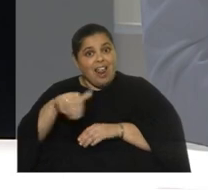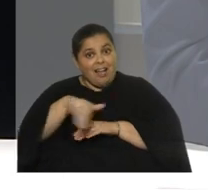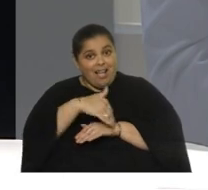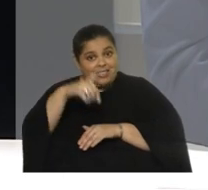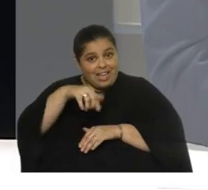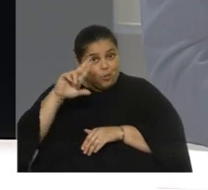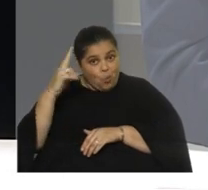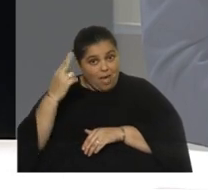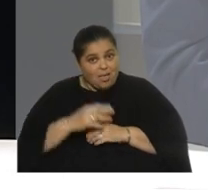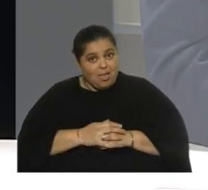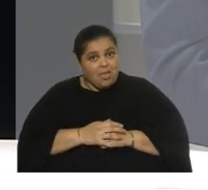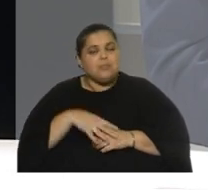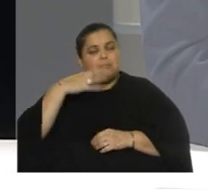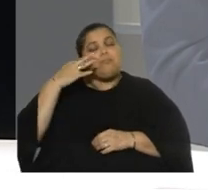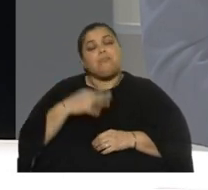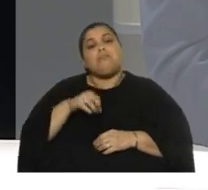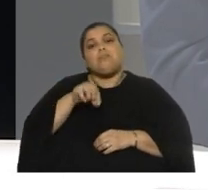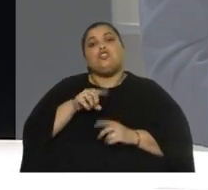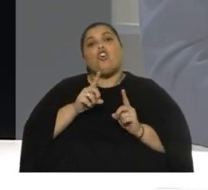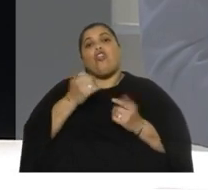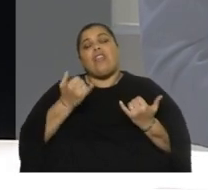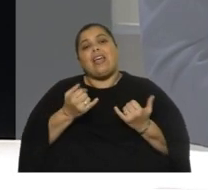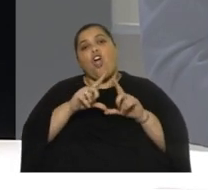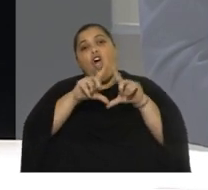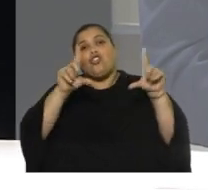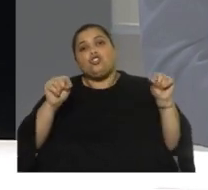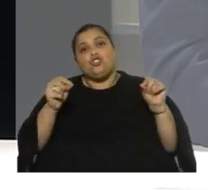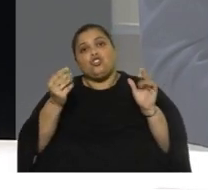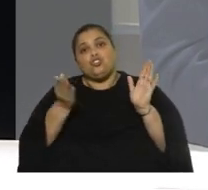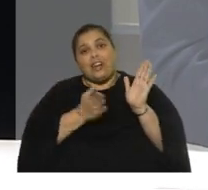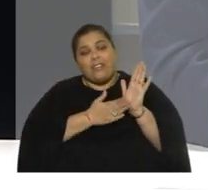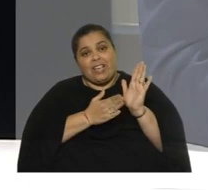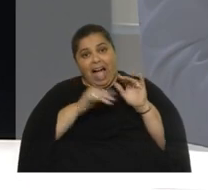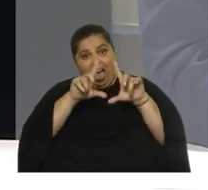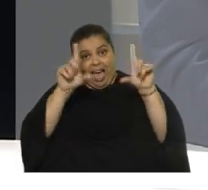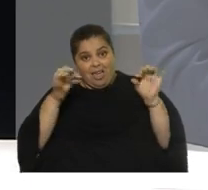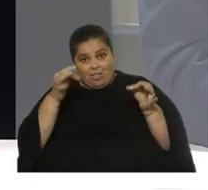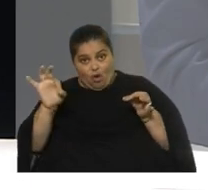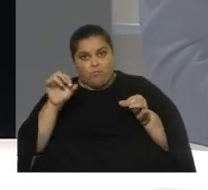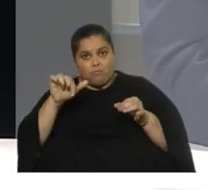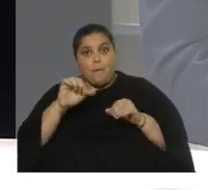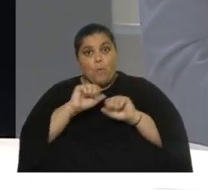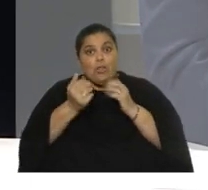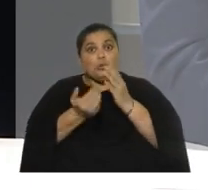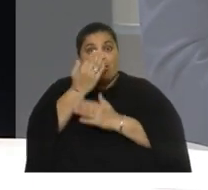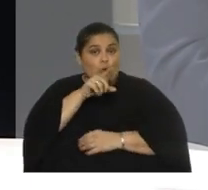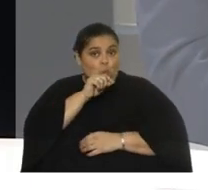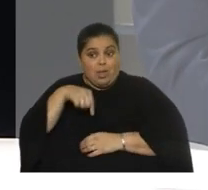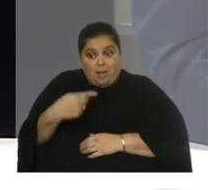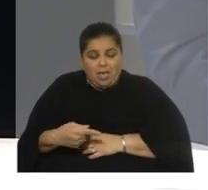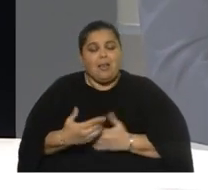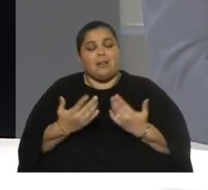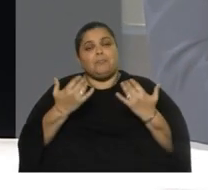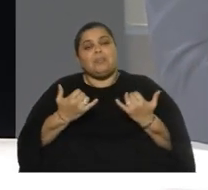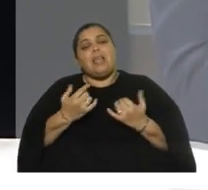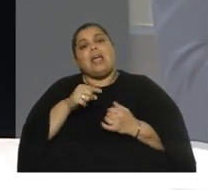a ver no solamente eso yo tengo el certificado que para informarte o te lo mando por WhatsApp o lo publico mañana en Twitter yo hace